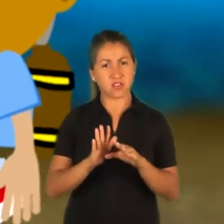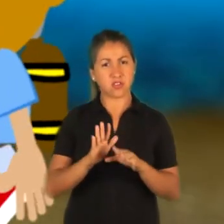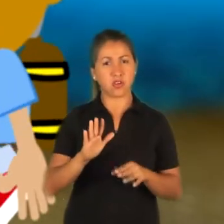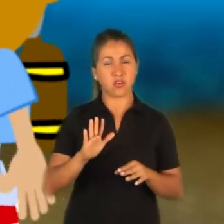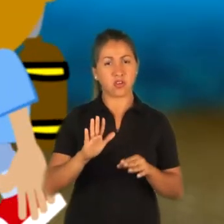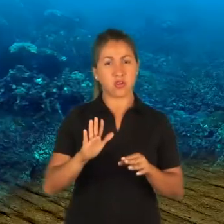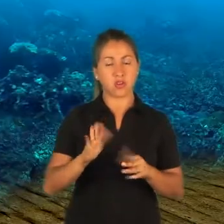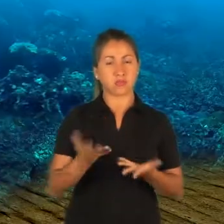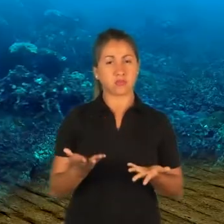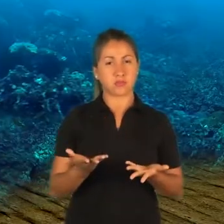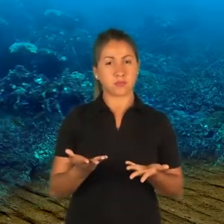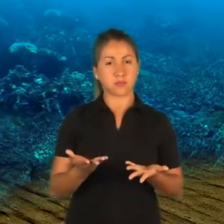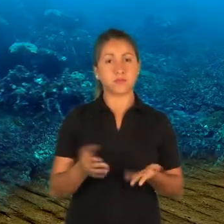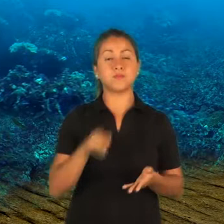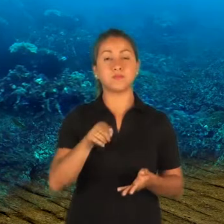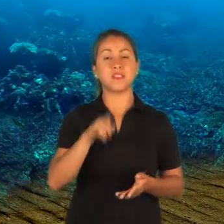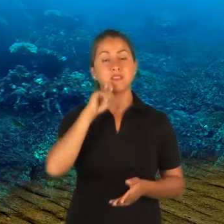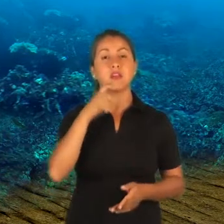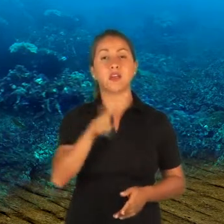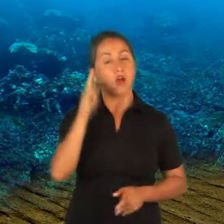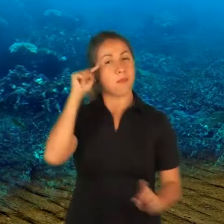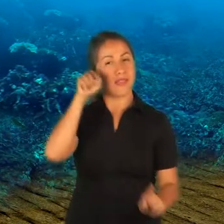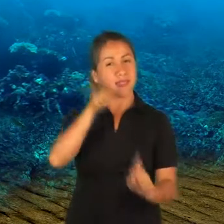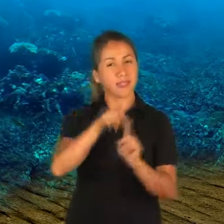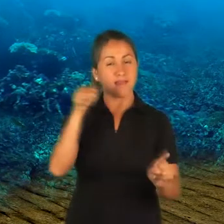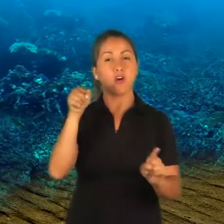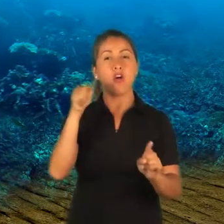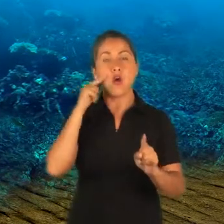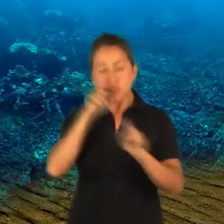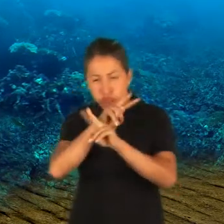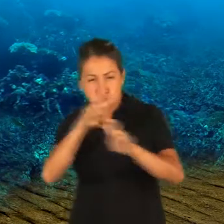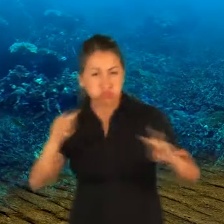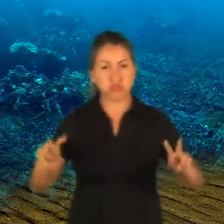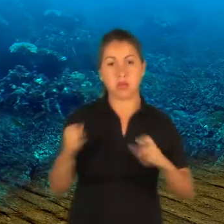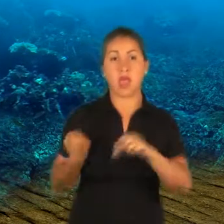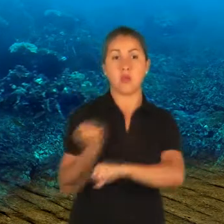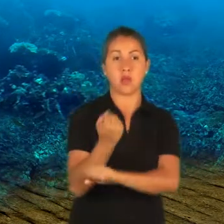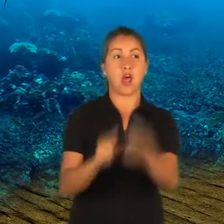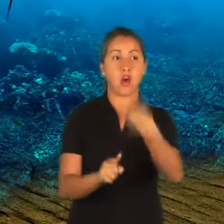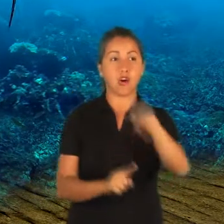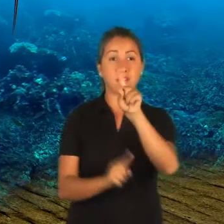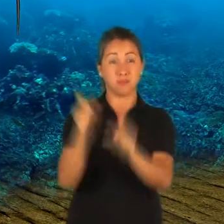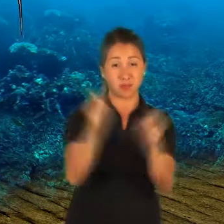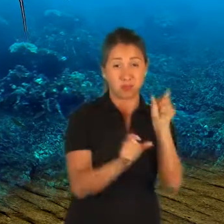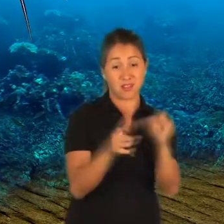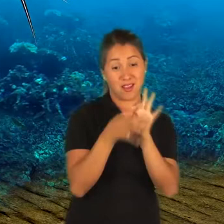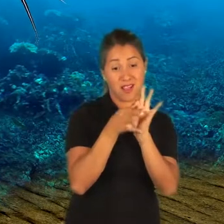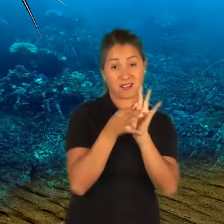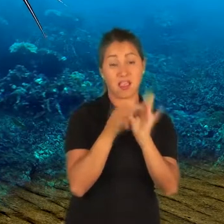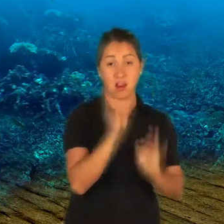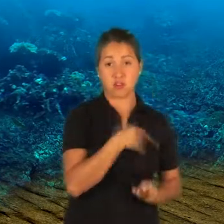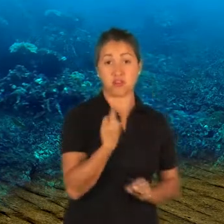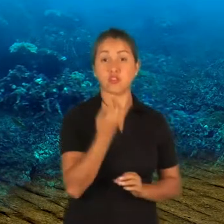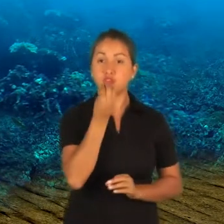Rukanada hacia Aucafe. una de nuestras misiones como exploradores, ayudar al prójimo. Además, gracias a nosotros comen